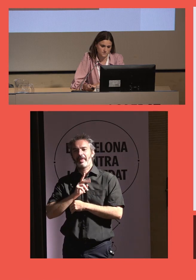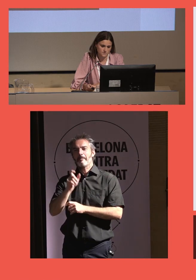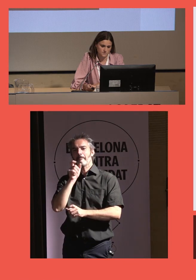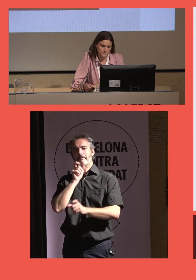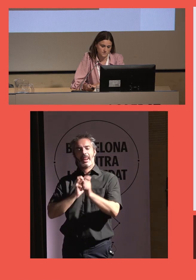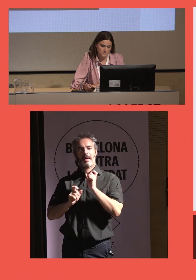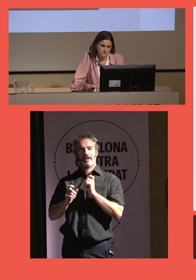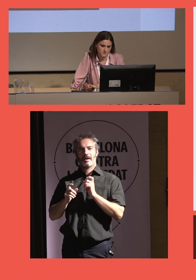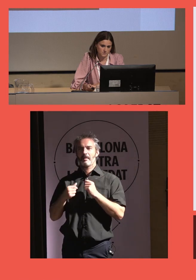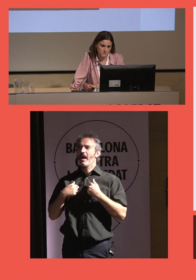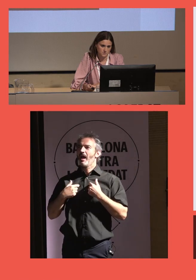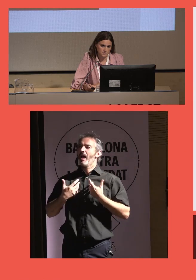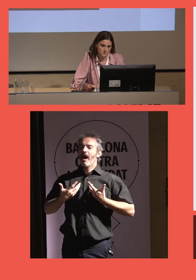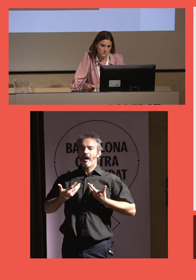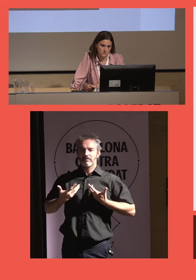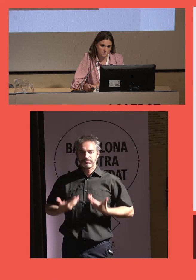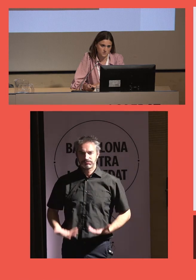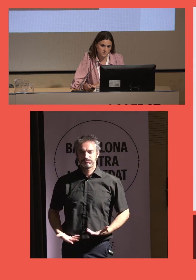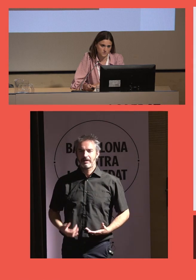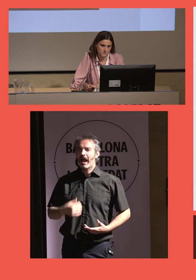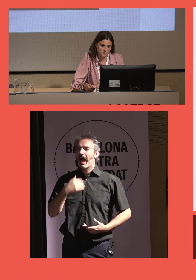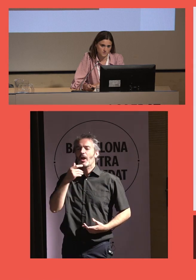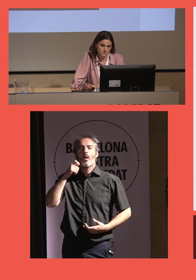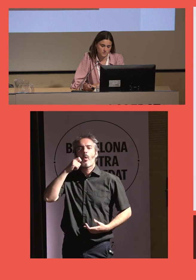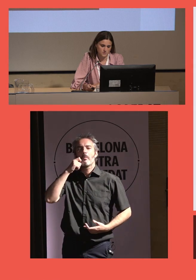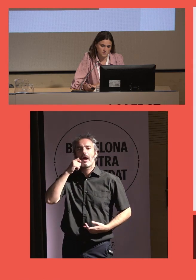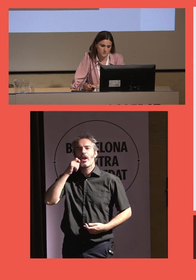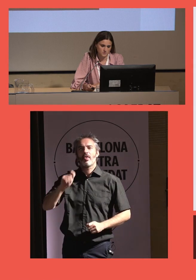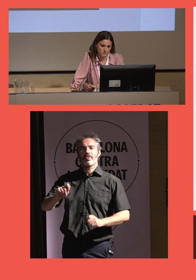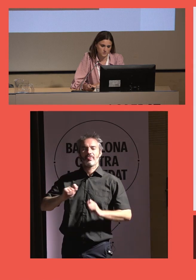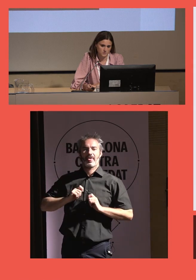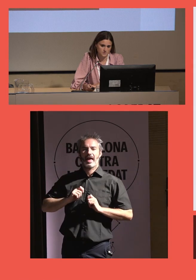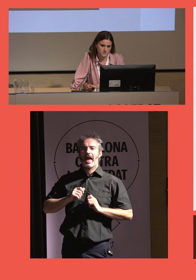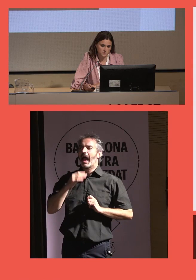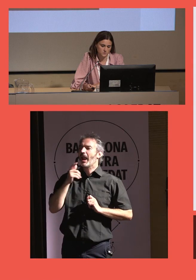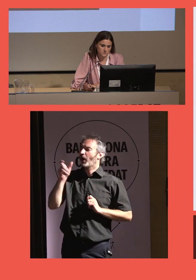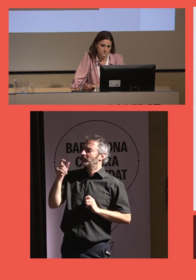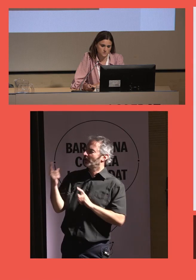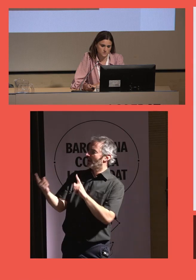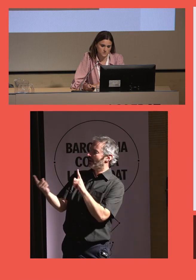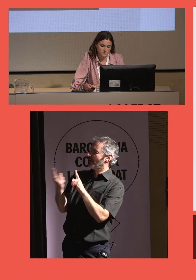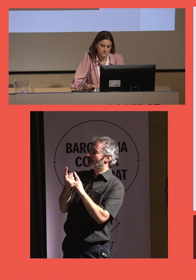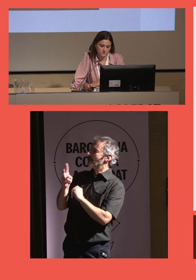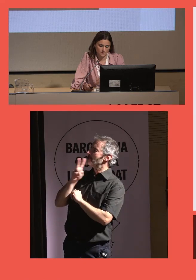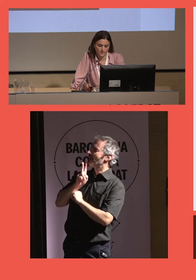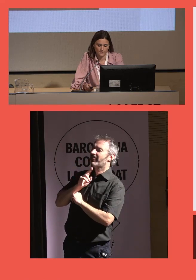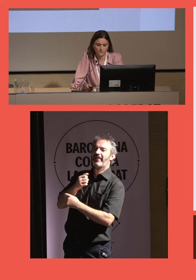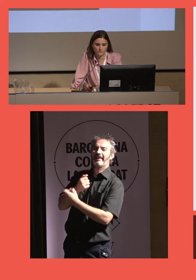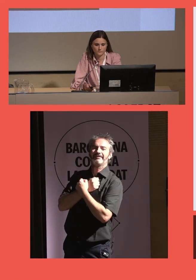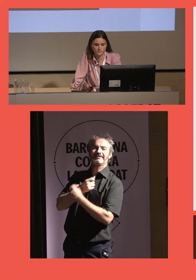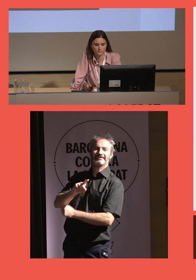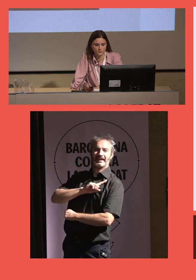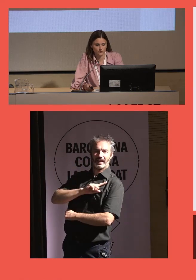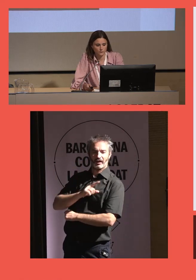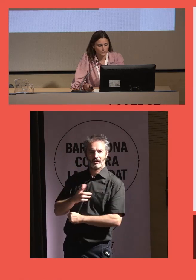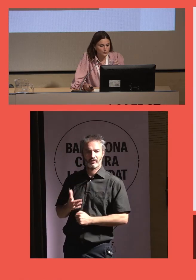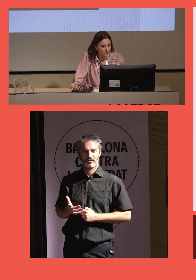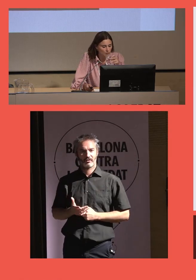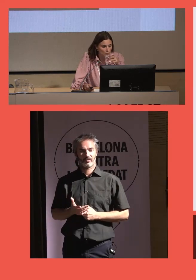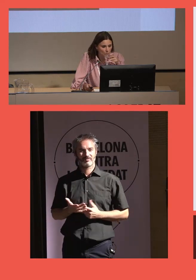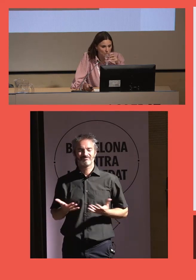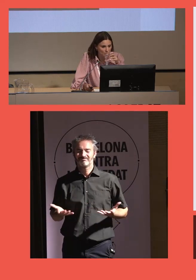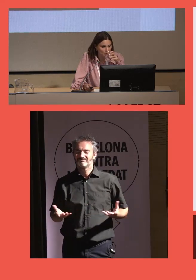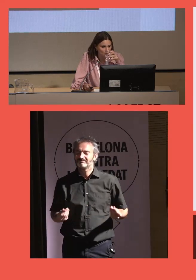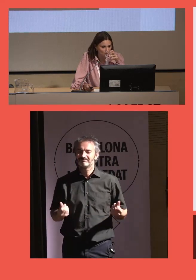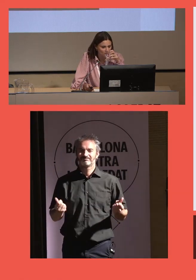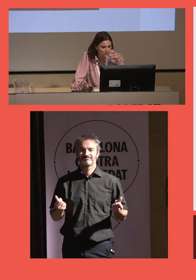esa soledad. Necesitas algo humano, alguien que te diga, que te quiere. No sé.